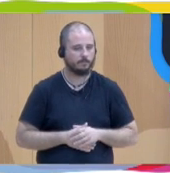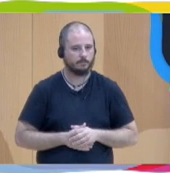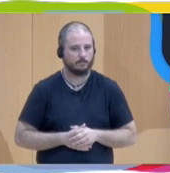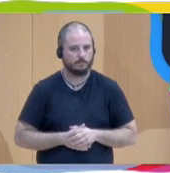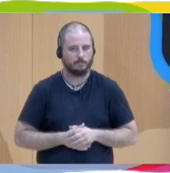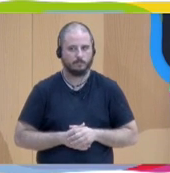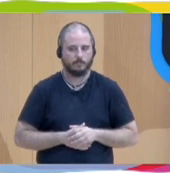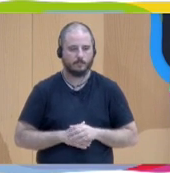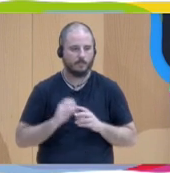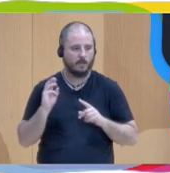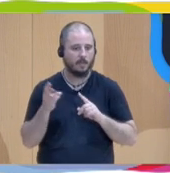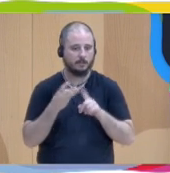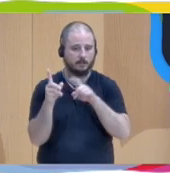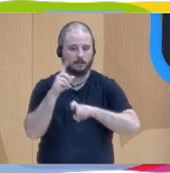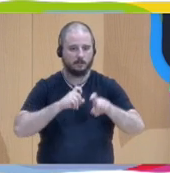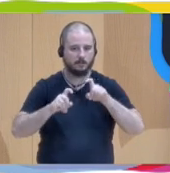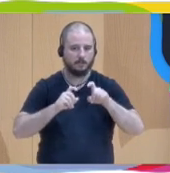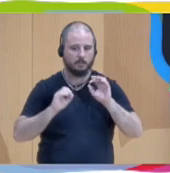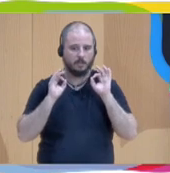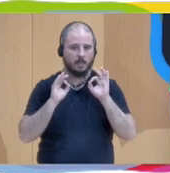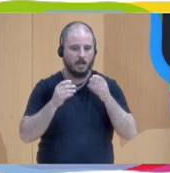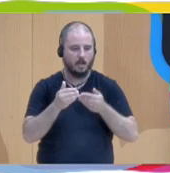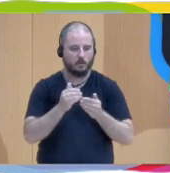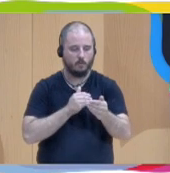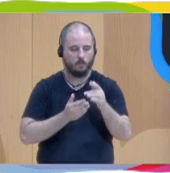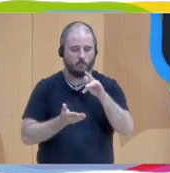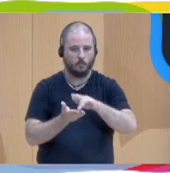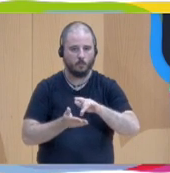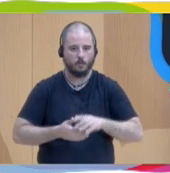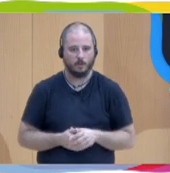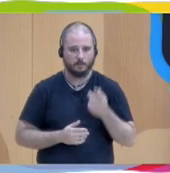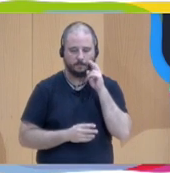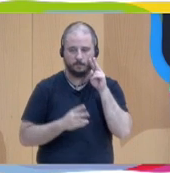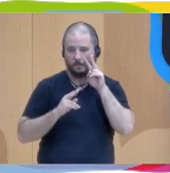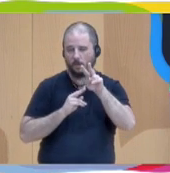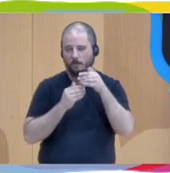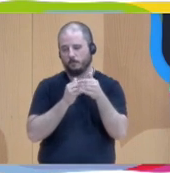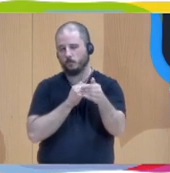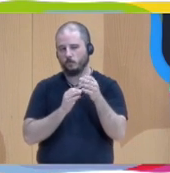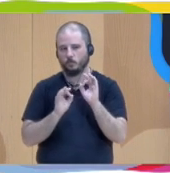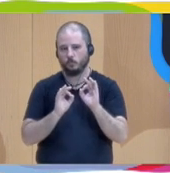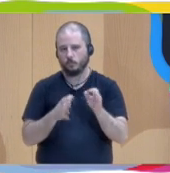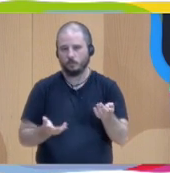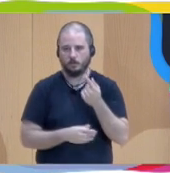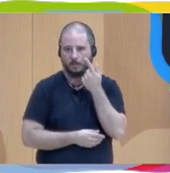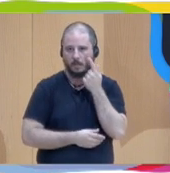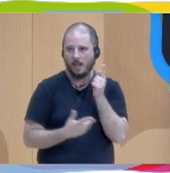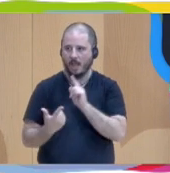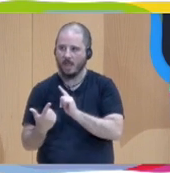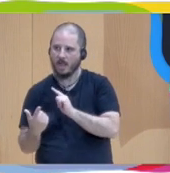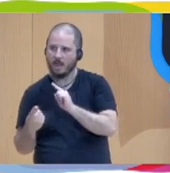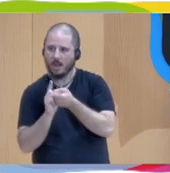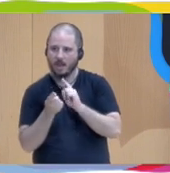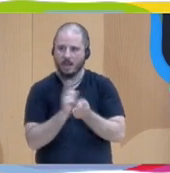tercera pregunta que nos va a llevar directamente al futuro. Miramos a él y vamos a preguntarnos por los cambios y desarrollos que